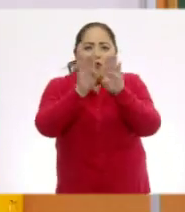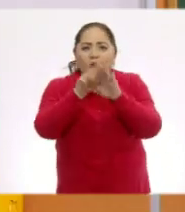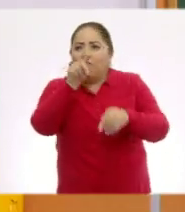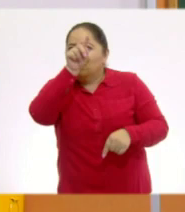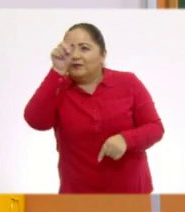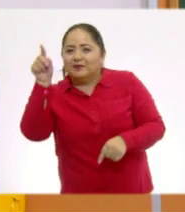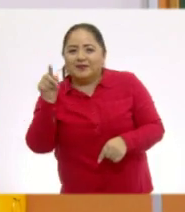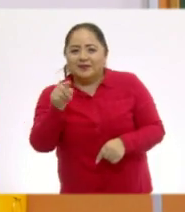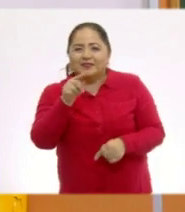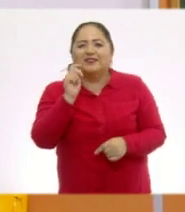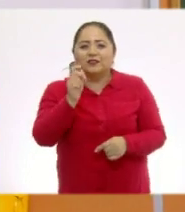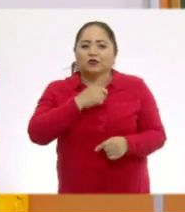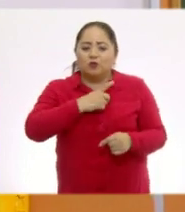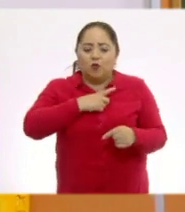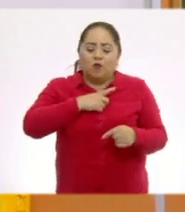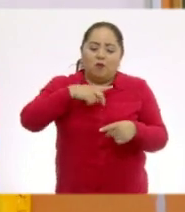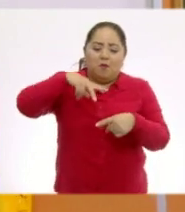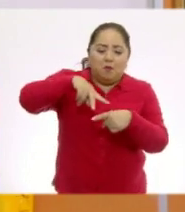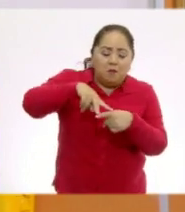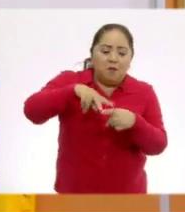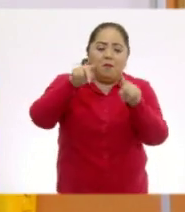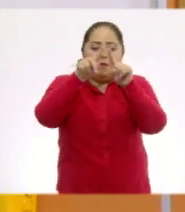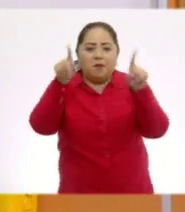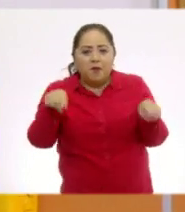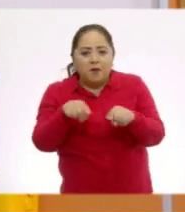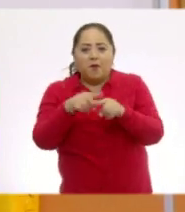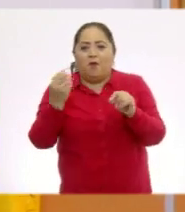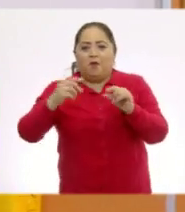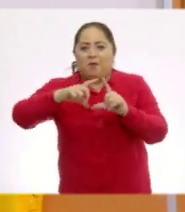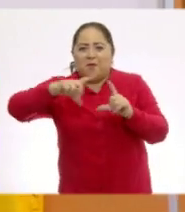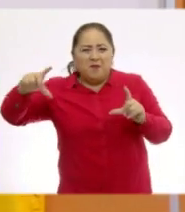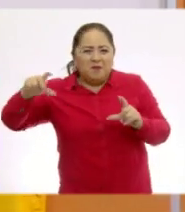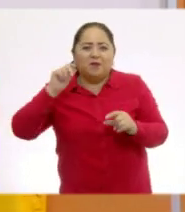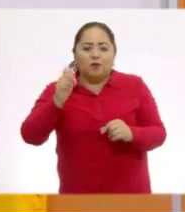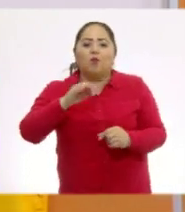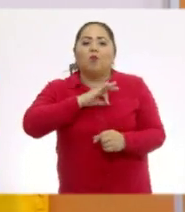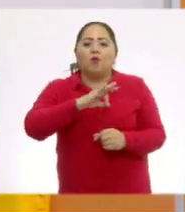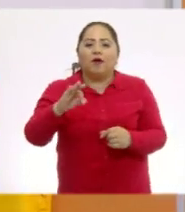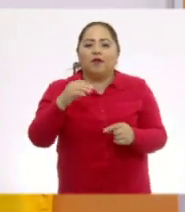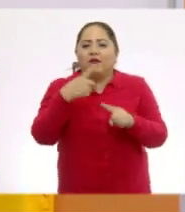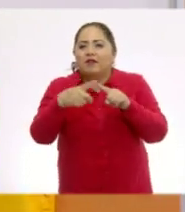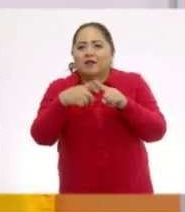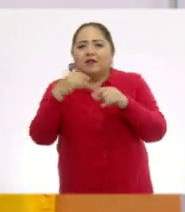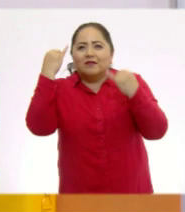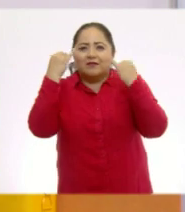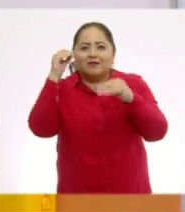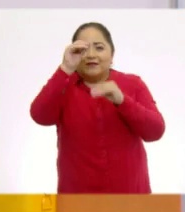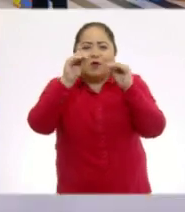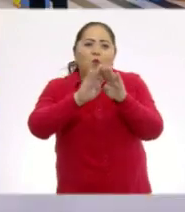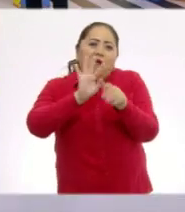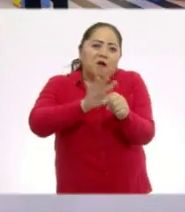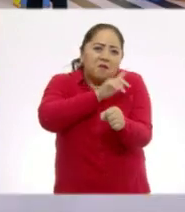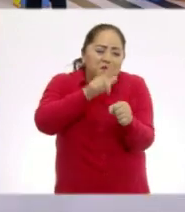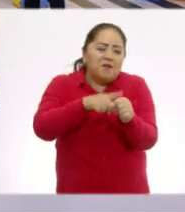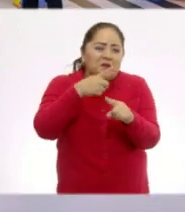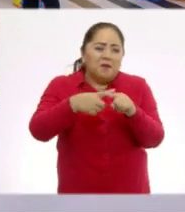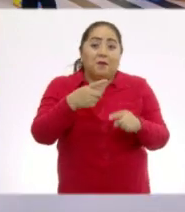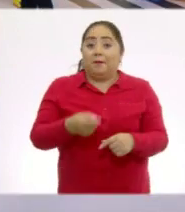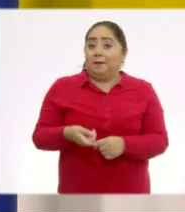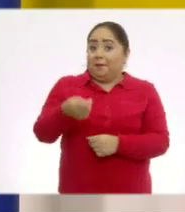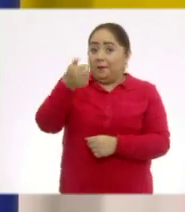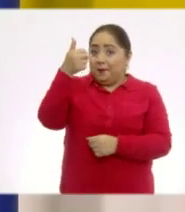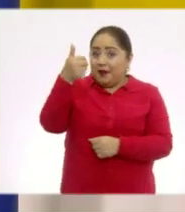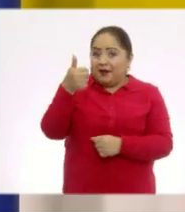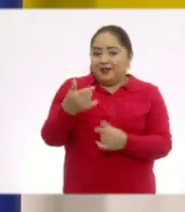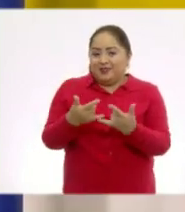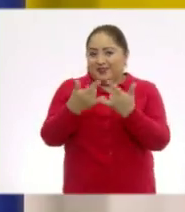formas, que solo son triángulos, cuadrados y romboides, que pueden generar personajes. Así es. Primero empezamos